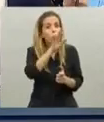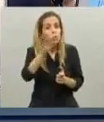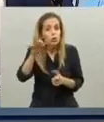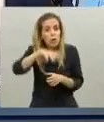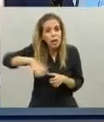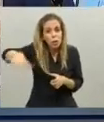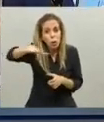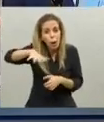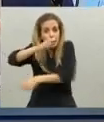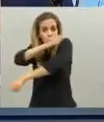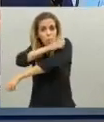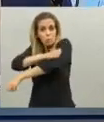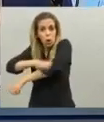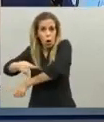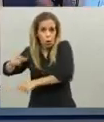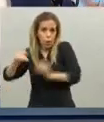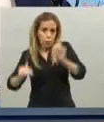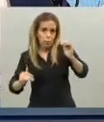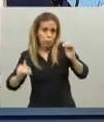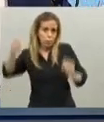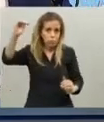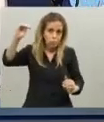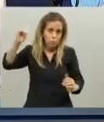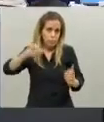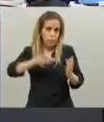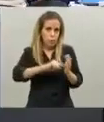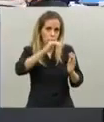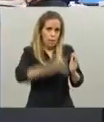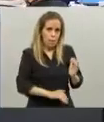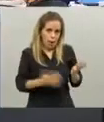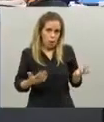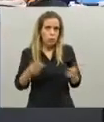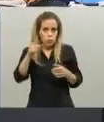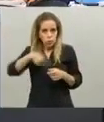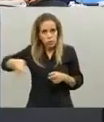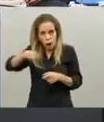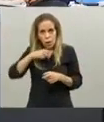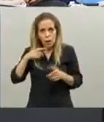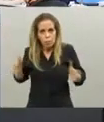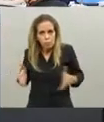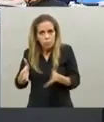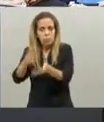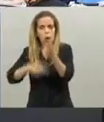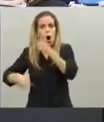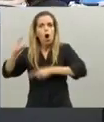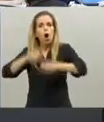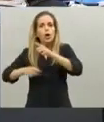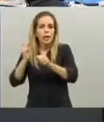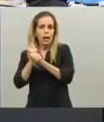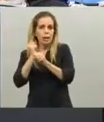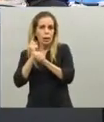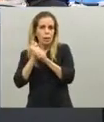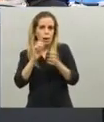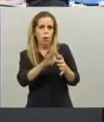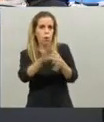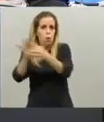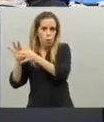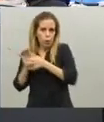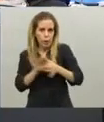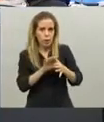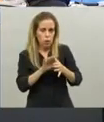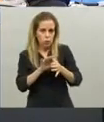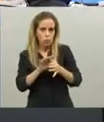estamos pudiendo generar una coordinación que antes no existía y esto permite